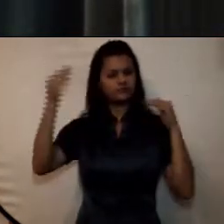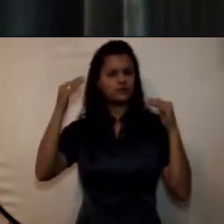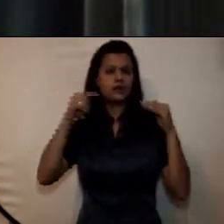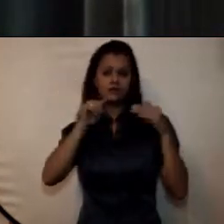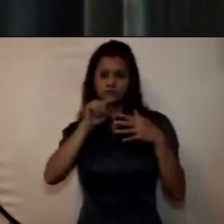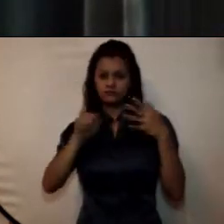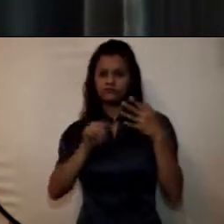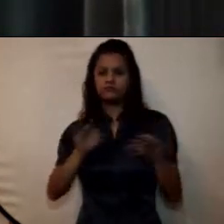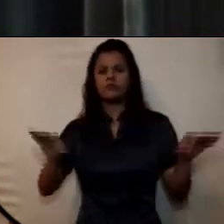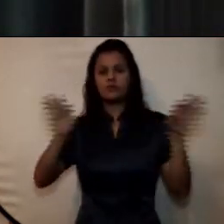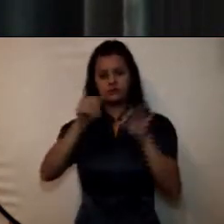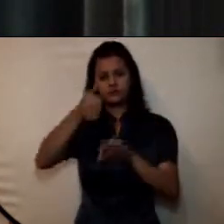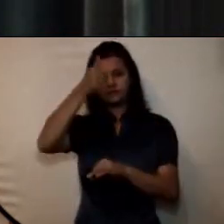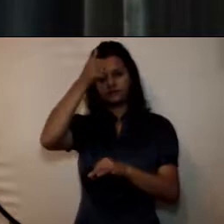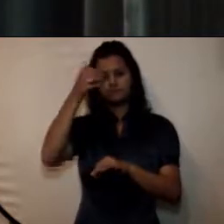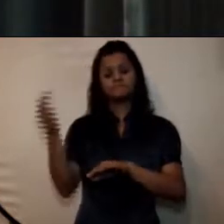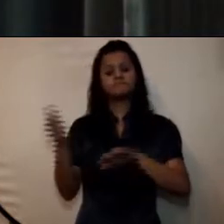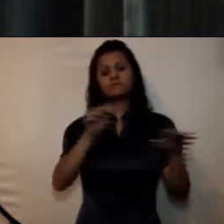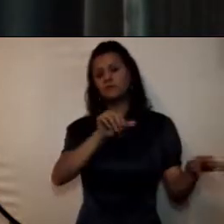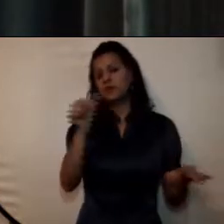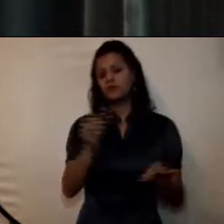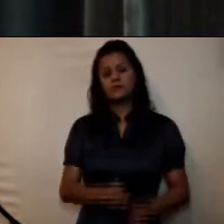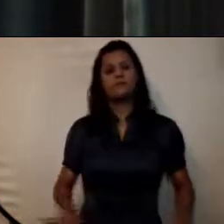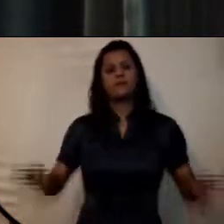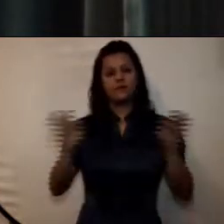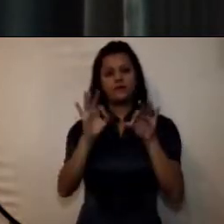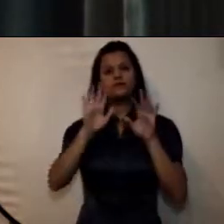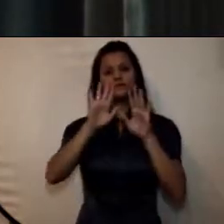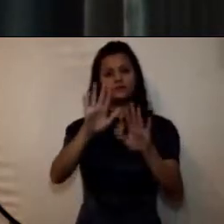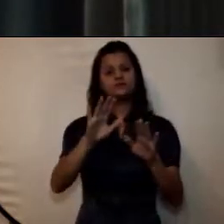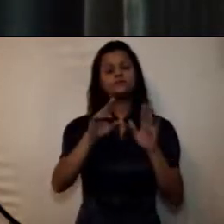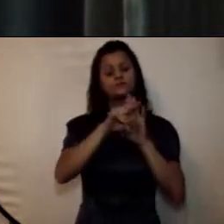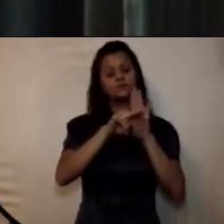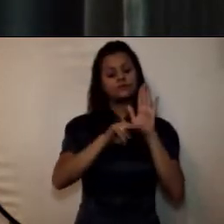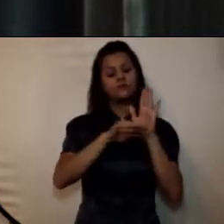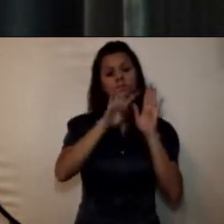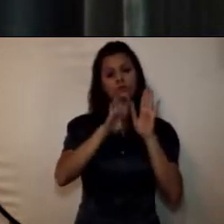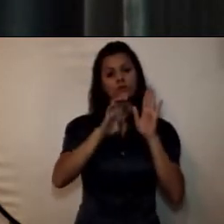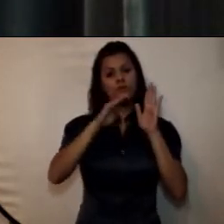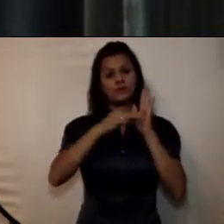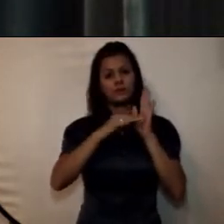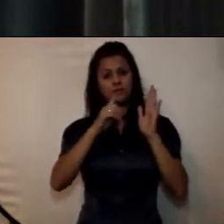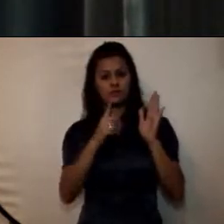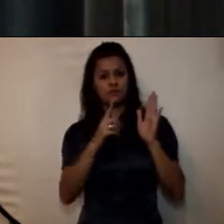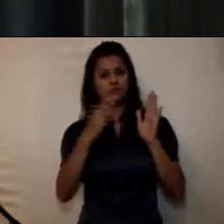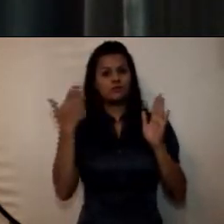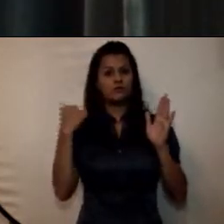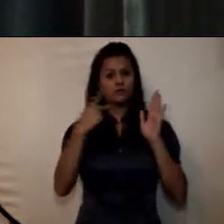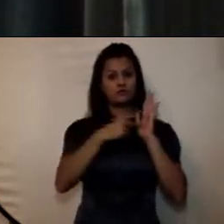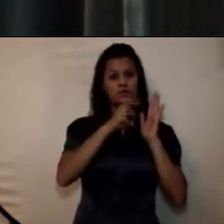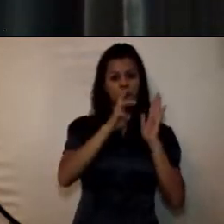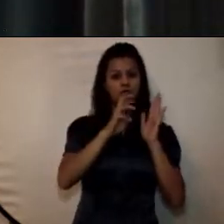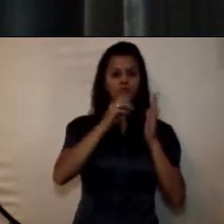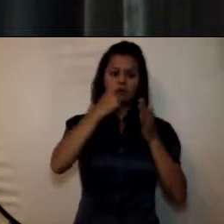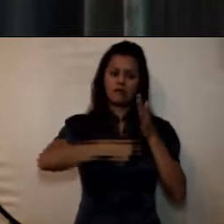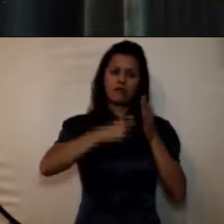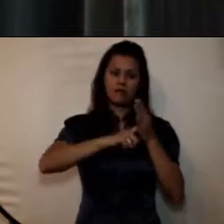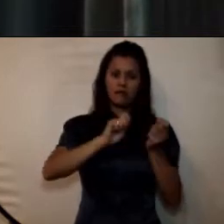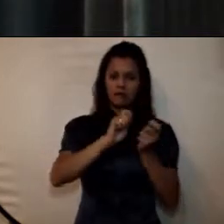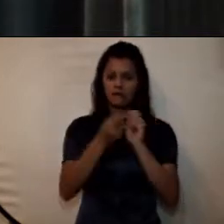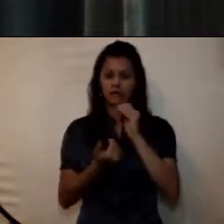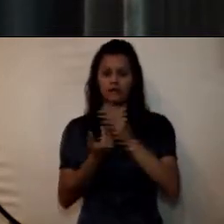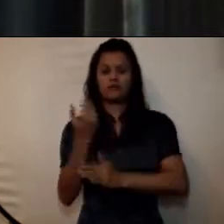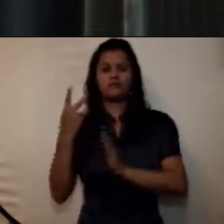otro factor importante es la transición de la norma 9001 versión 2008 a la versión 2015 y con ello la